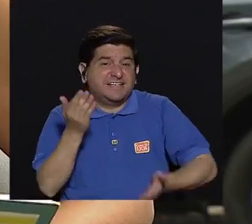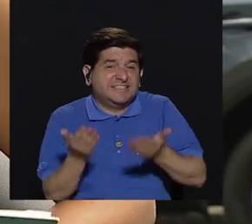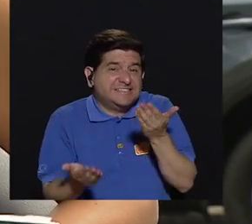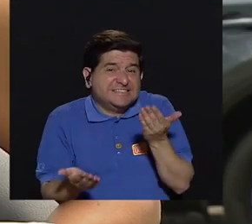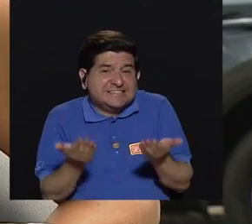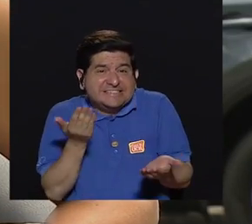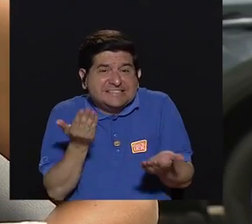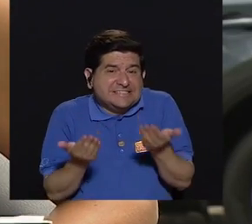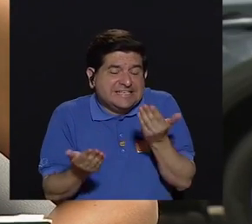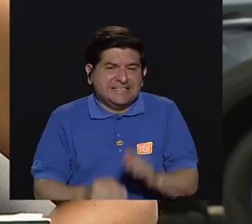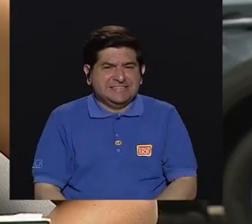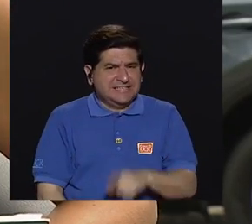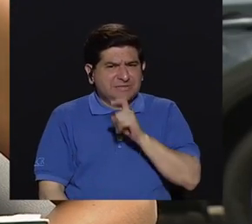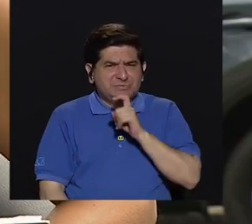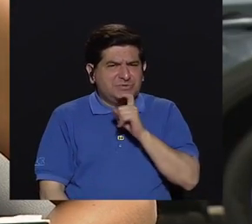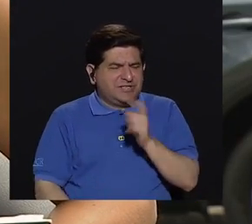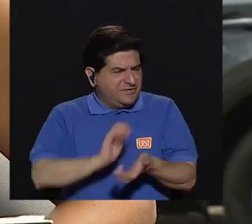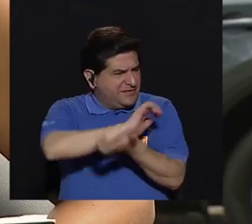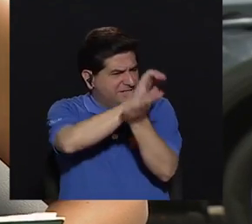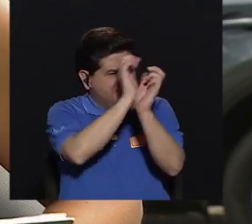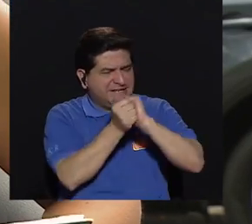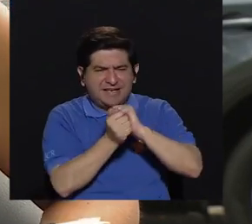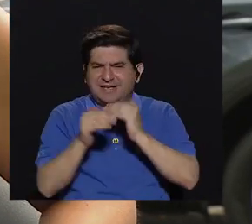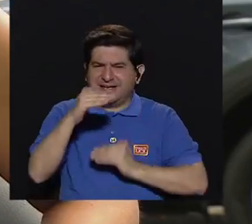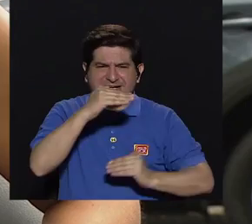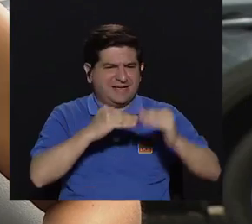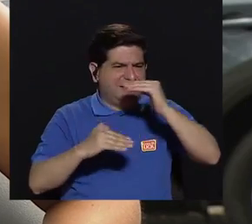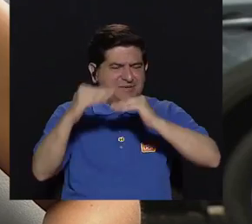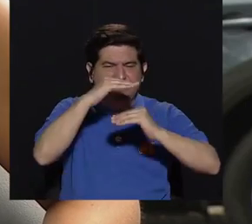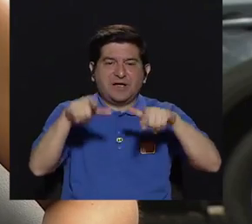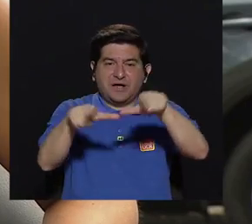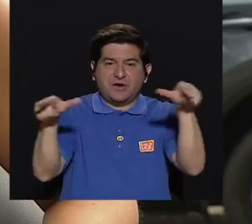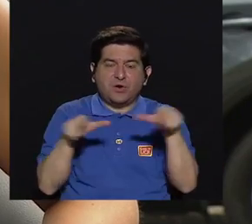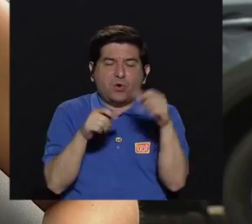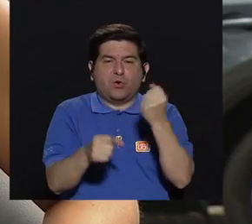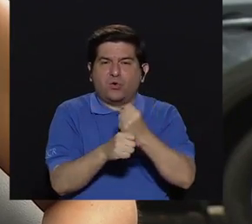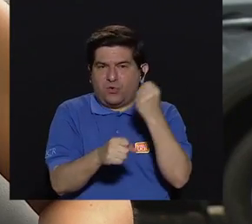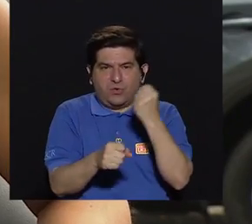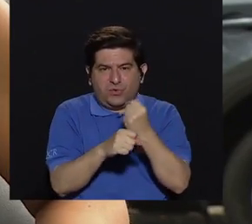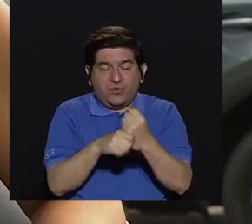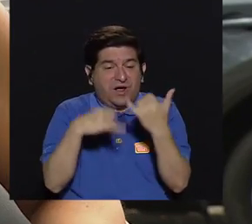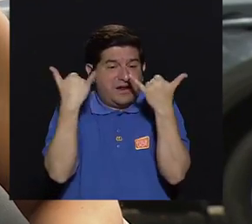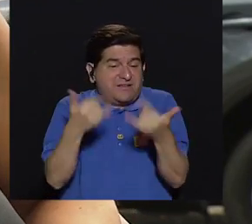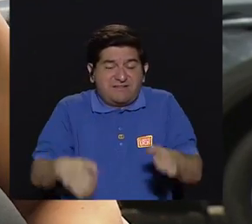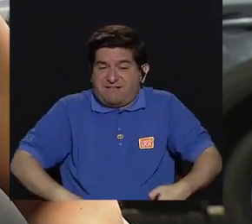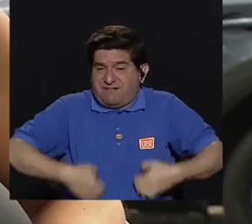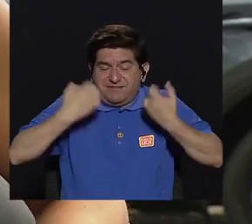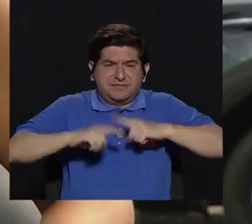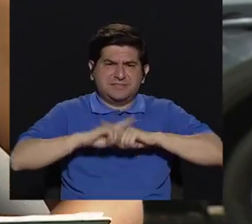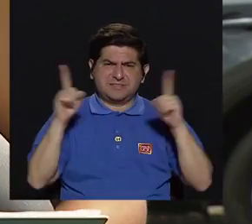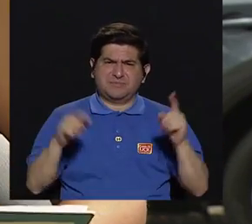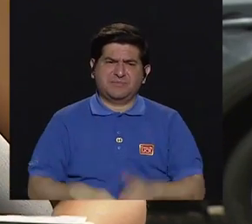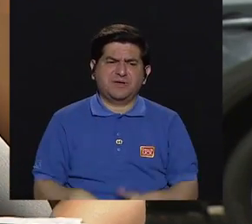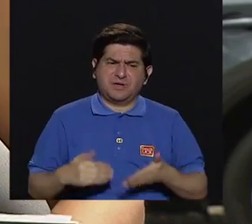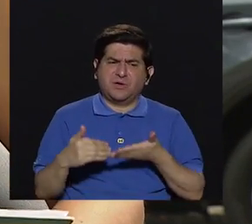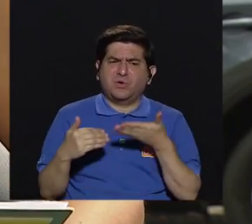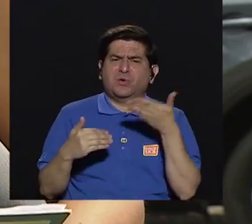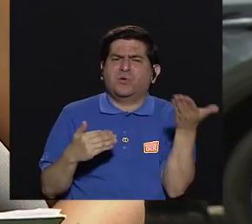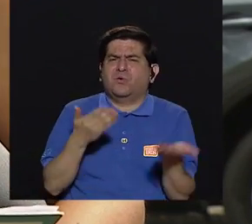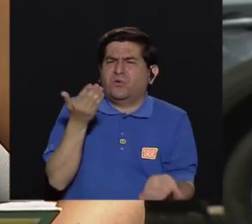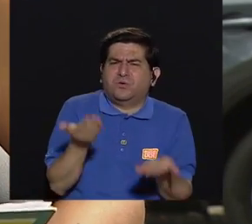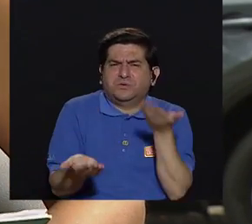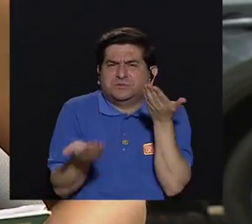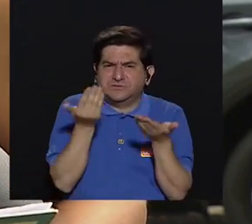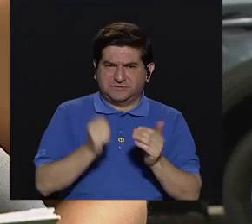quizá sea muy difícil cambiar un edificio, ¿verdad? O el lugar donde trabajo, día, sí es, ya es, pero ¿qué elementos